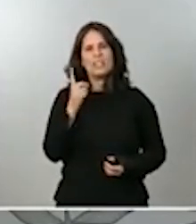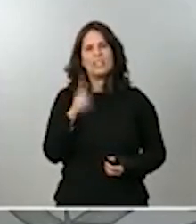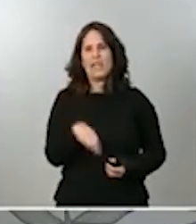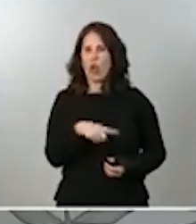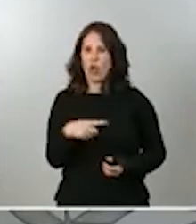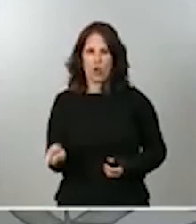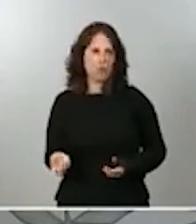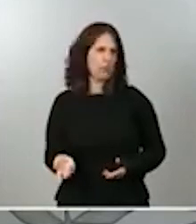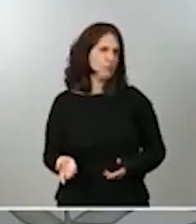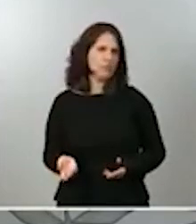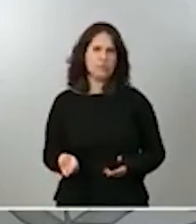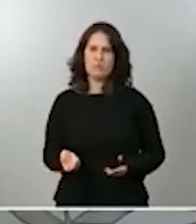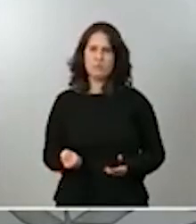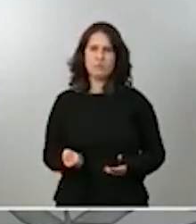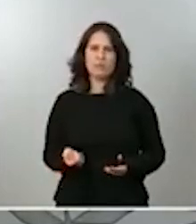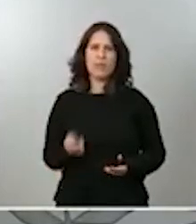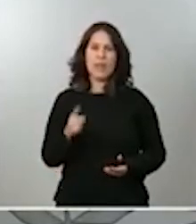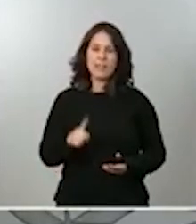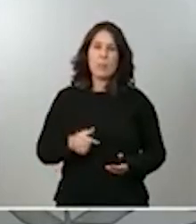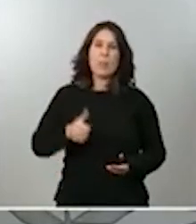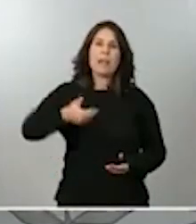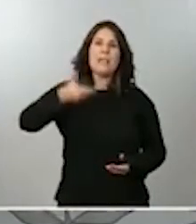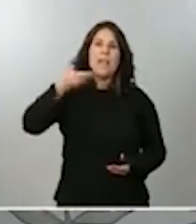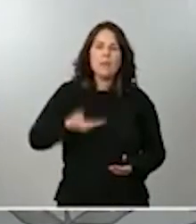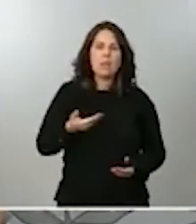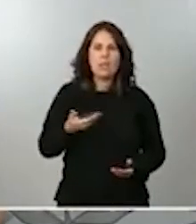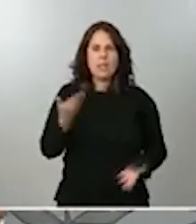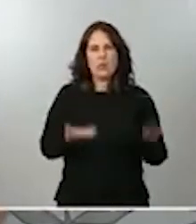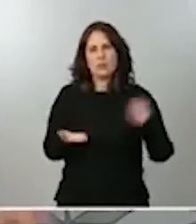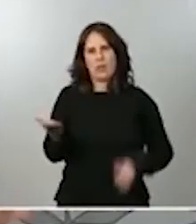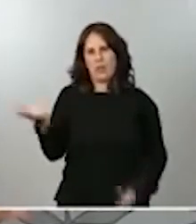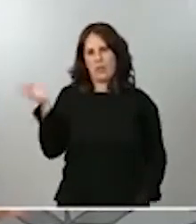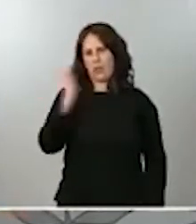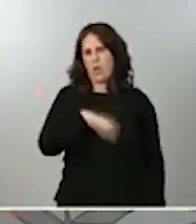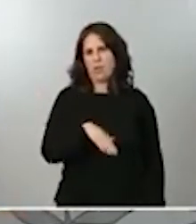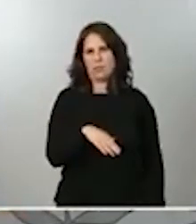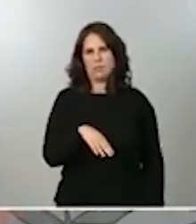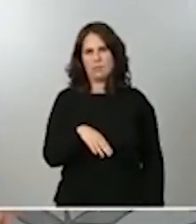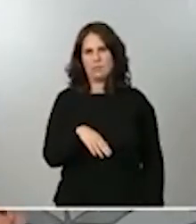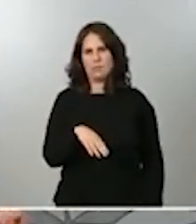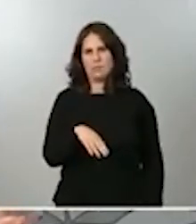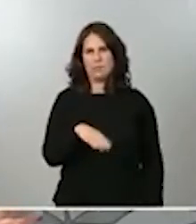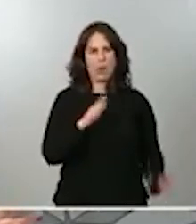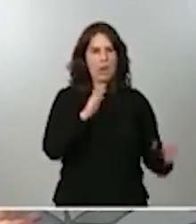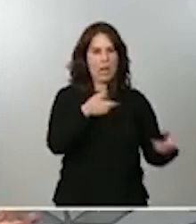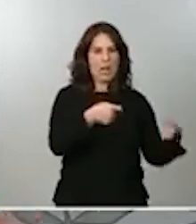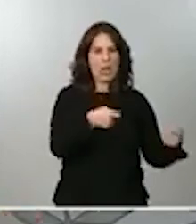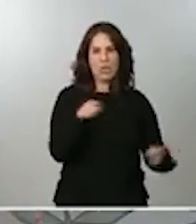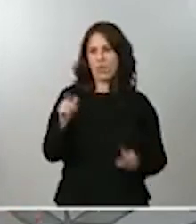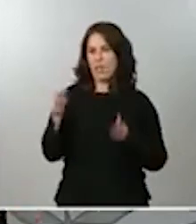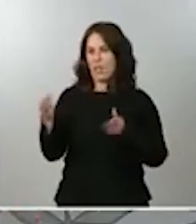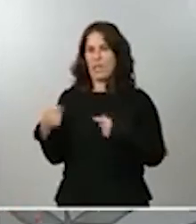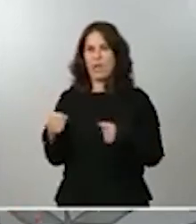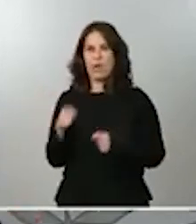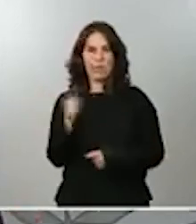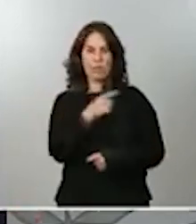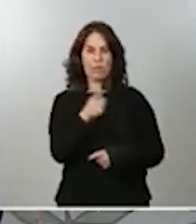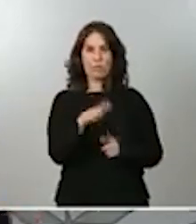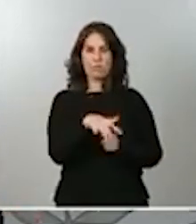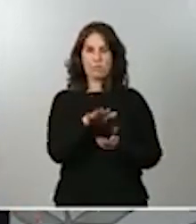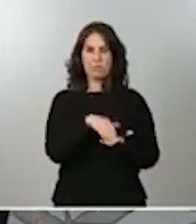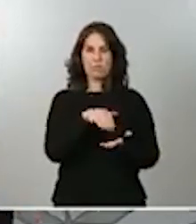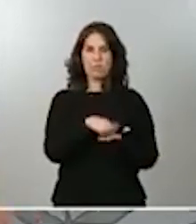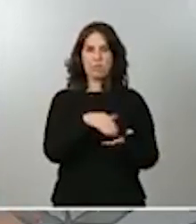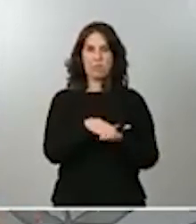injusticia que genera es que hay negocios que uno al lado de otro están facturando cantidades similares y si uno no